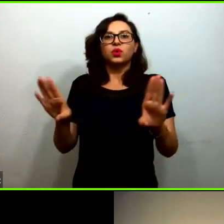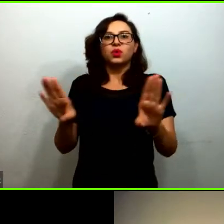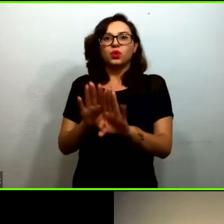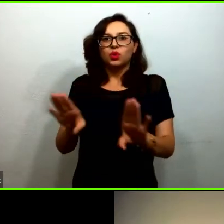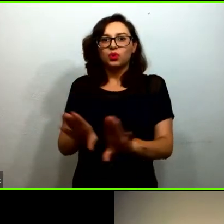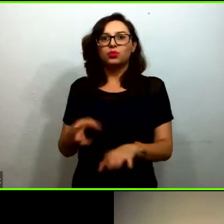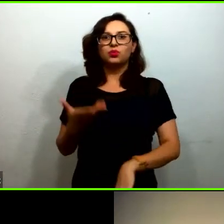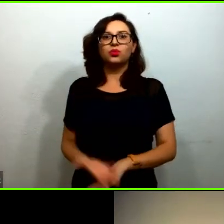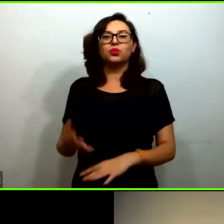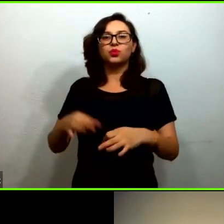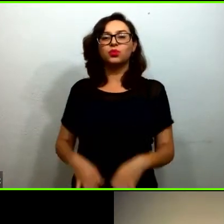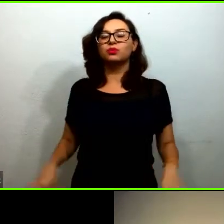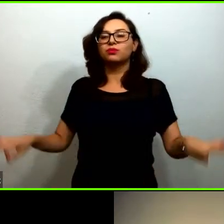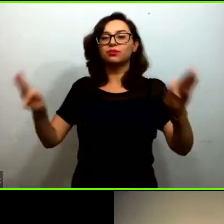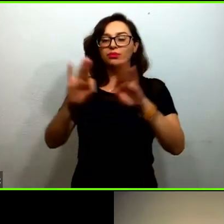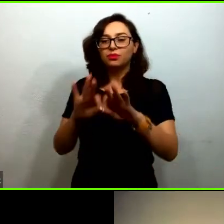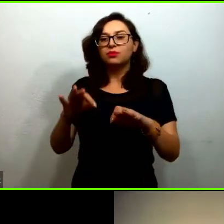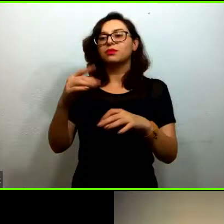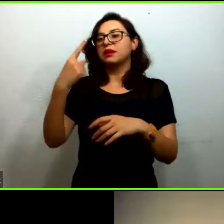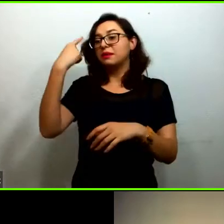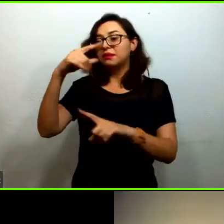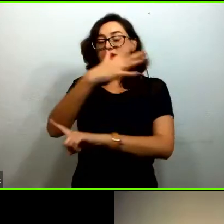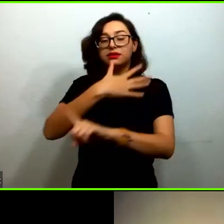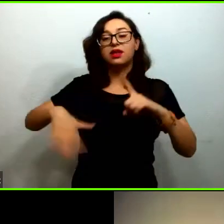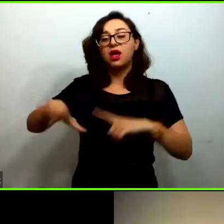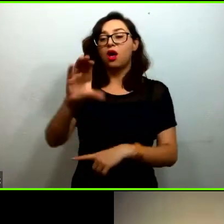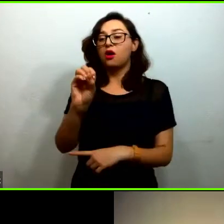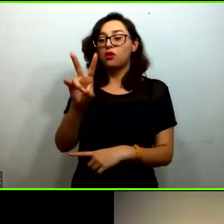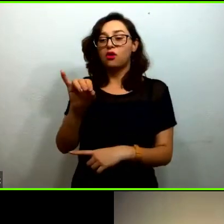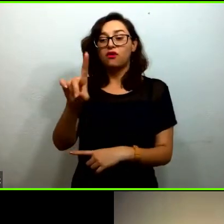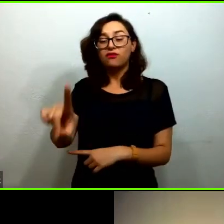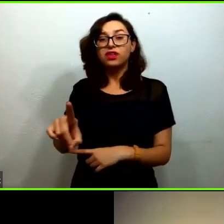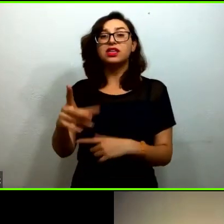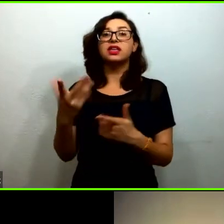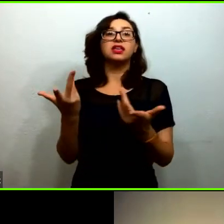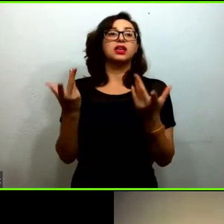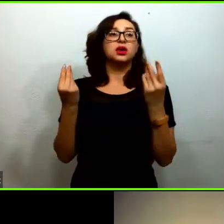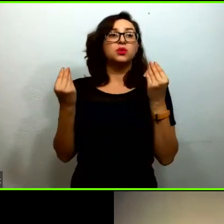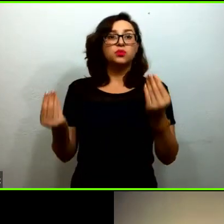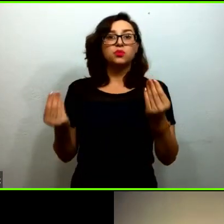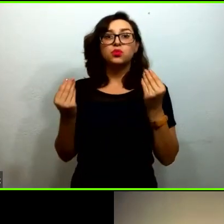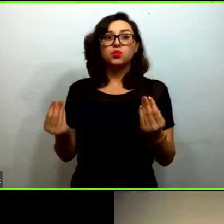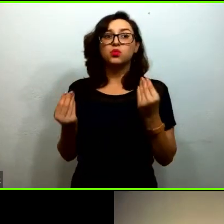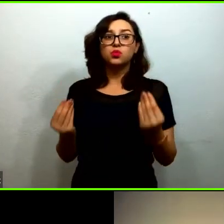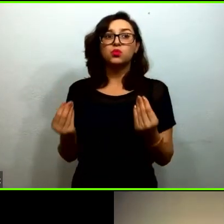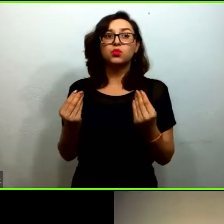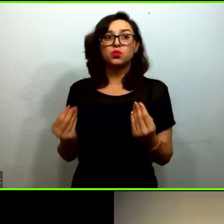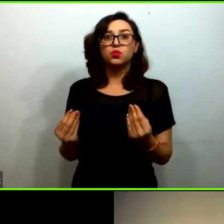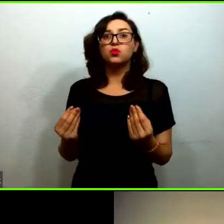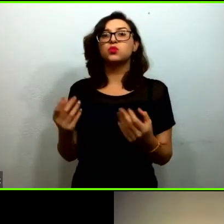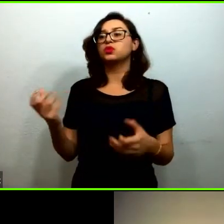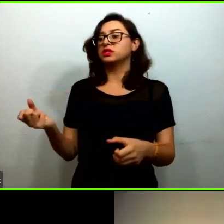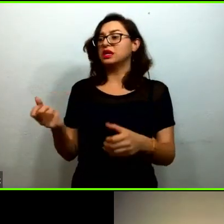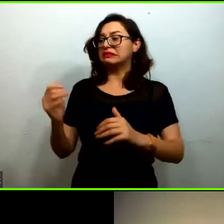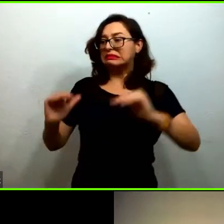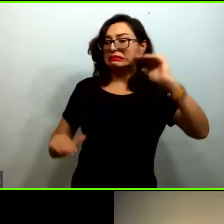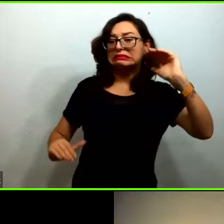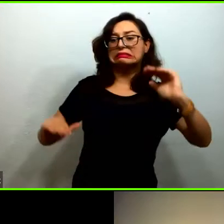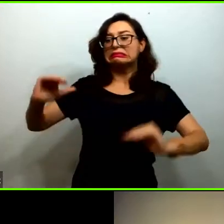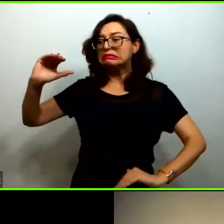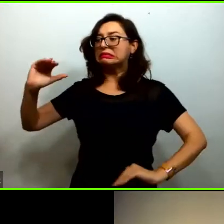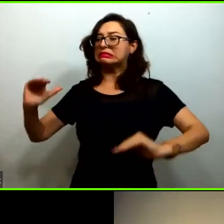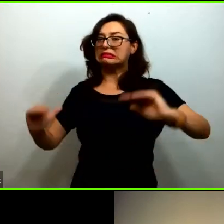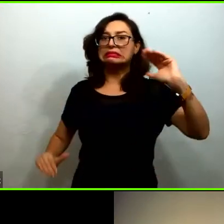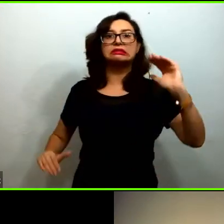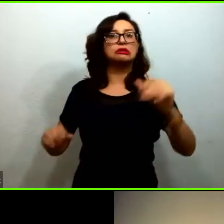el contexto del COVID existe mucha desigualdad en las oportunidades de aprendizaje de los estudiantes